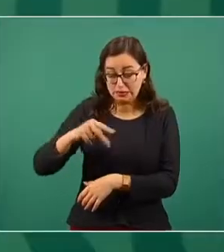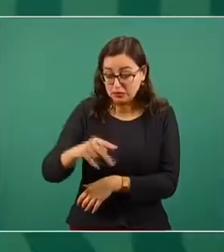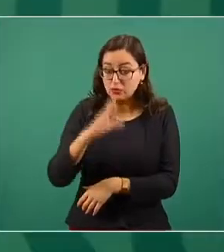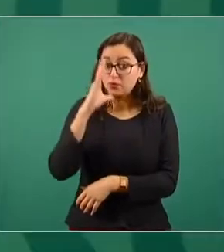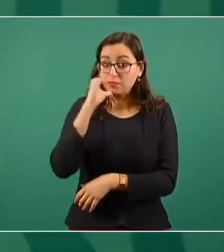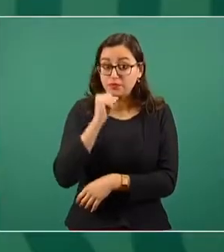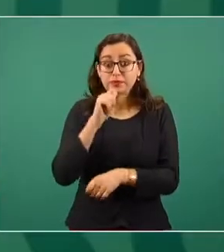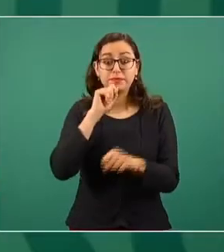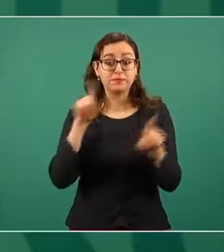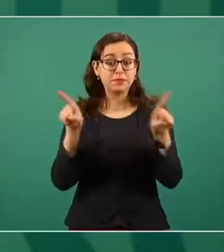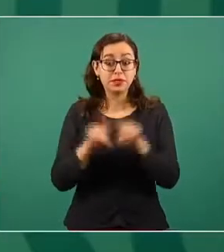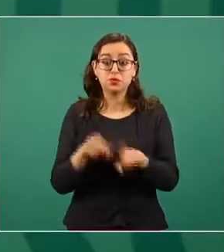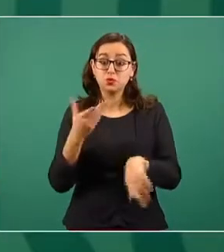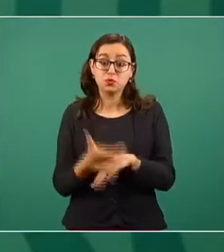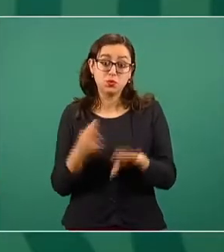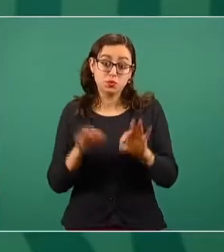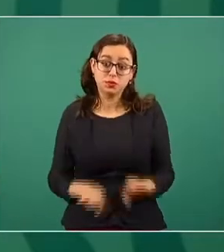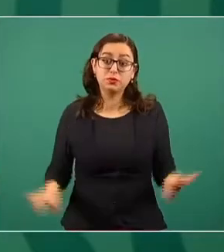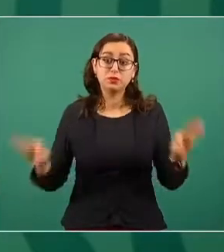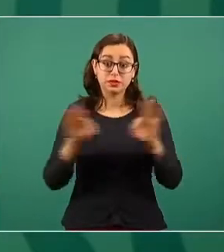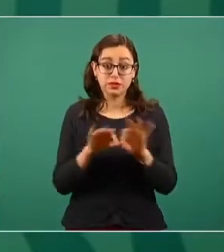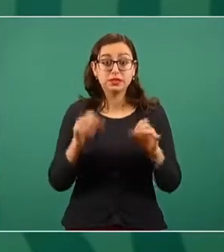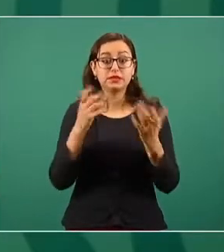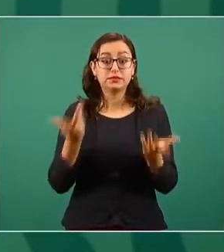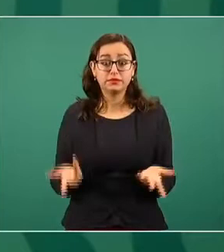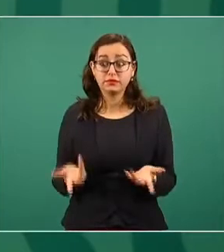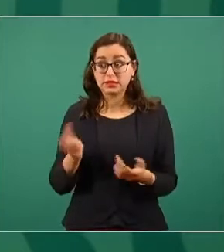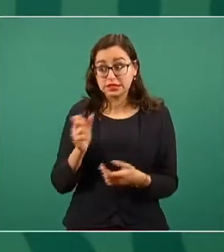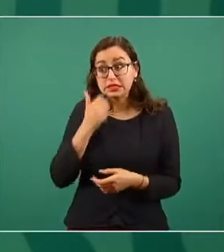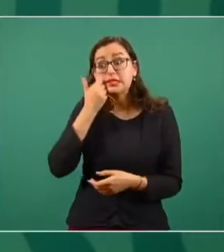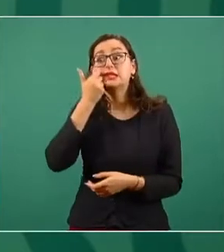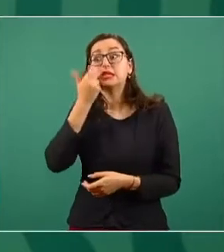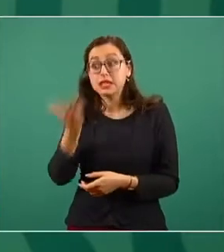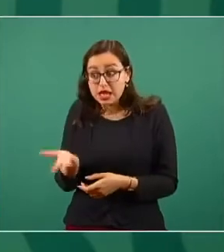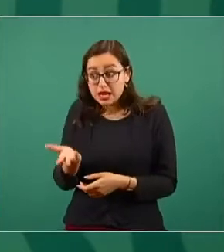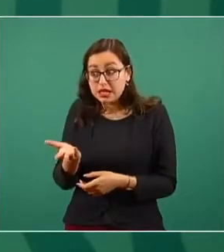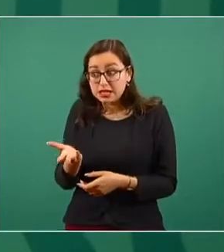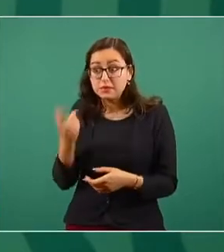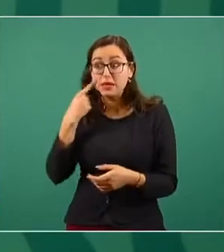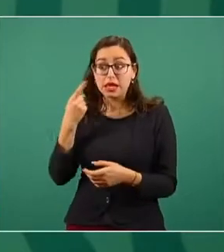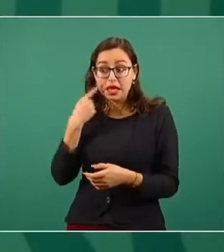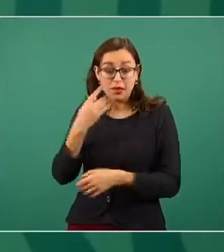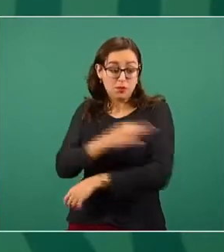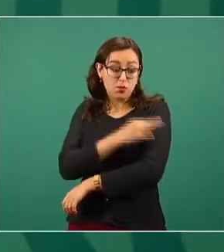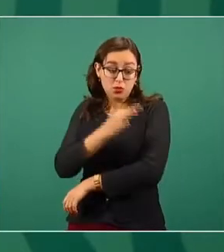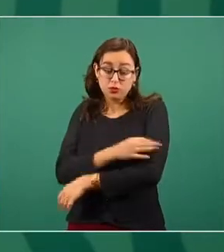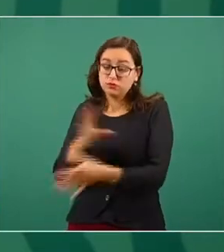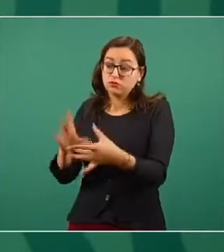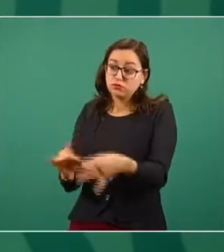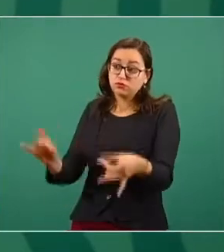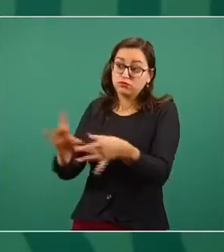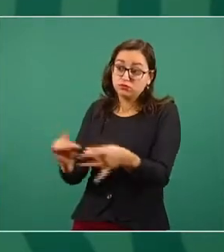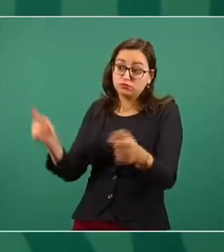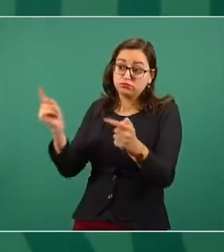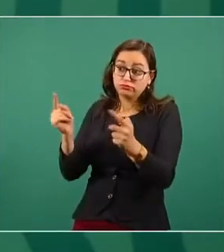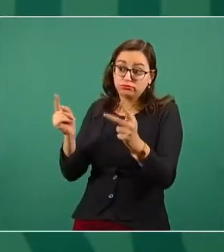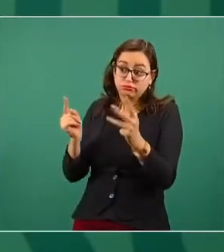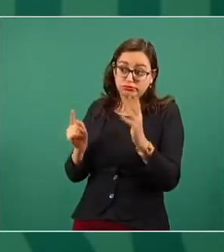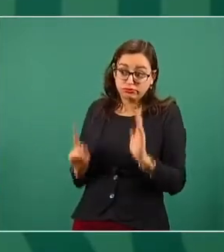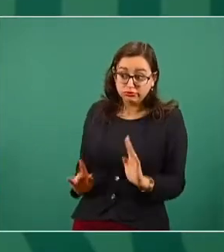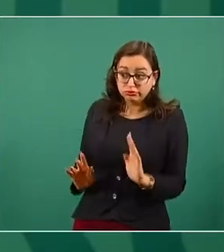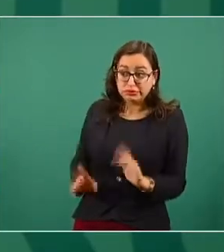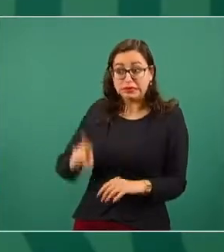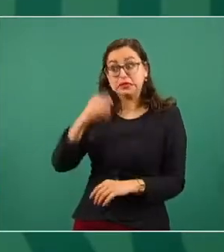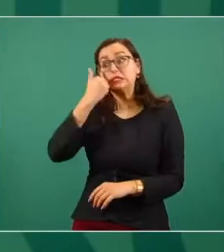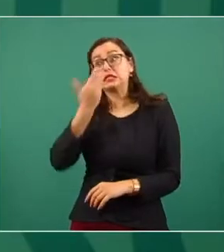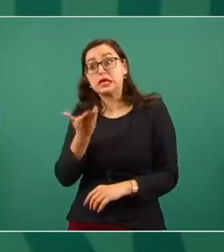parte que es fundamental en todo proceso de vacunación, el consentimiento informado. La vacuna es universal, pero voluntaria, es decir,